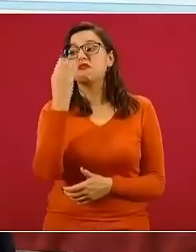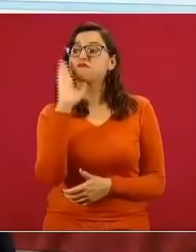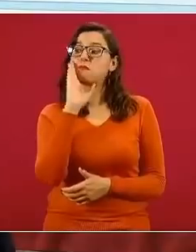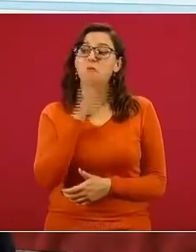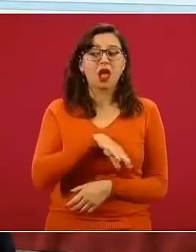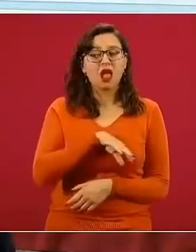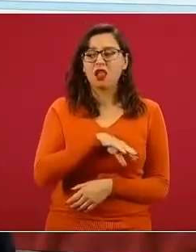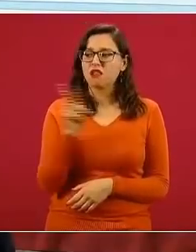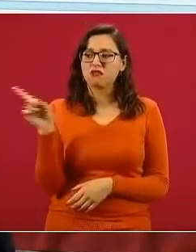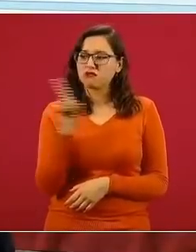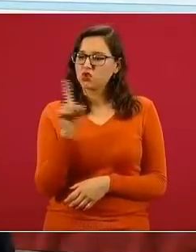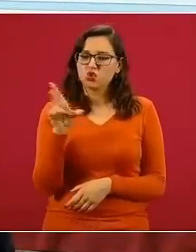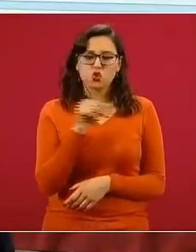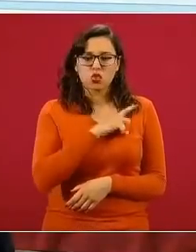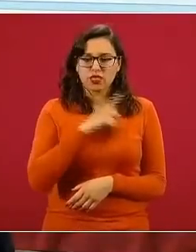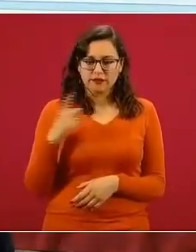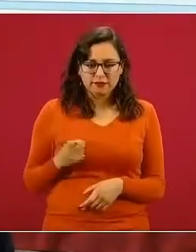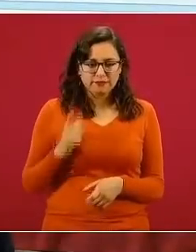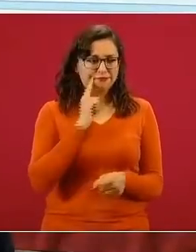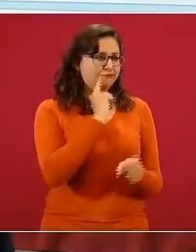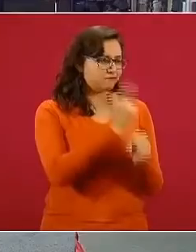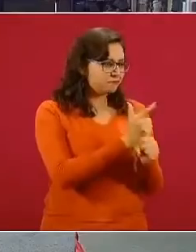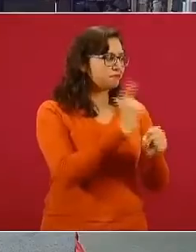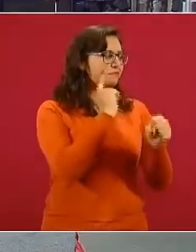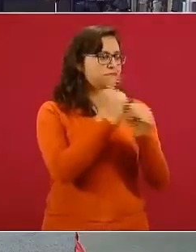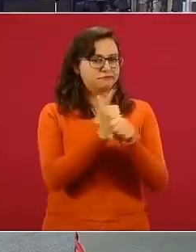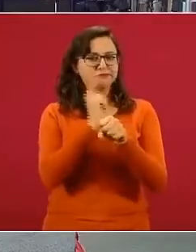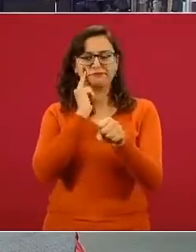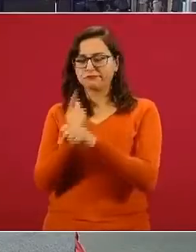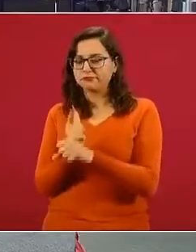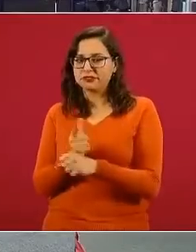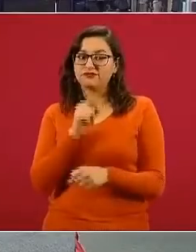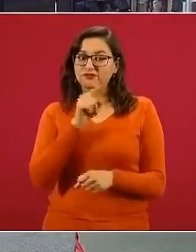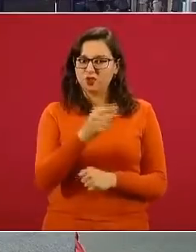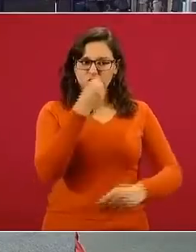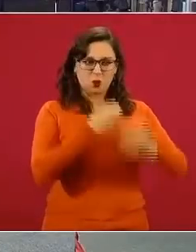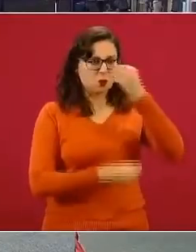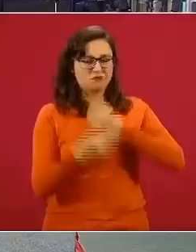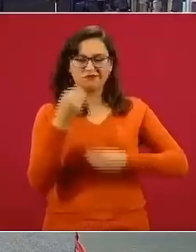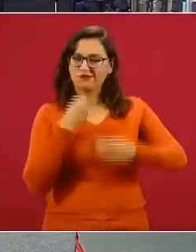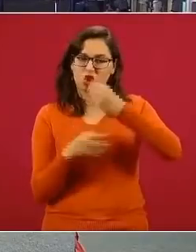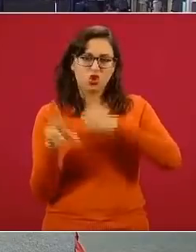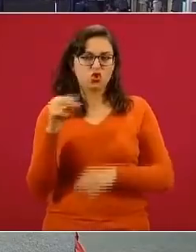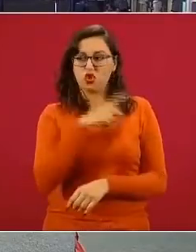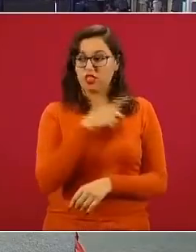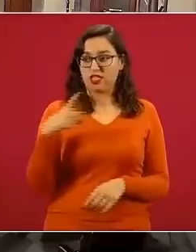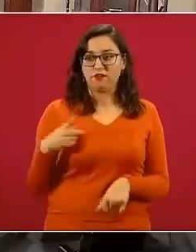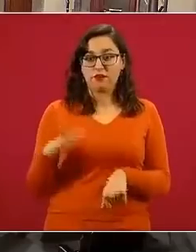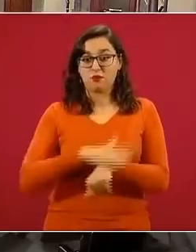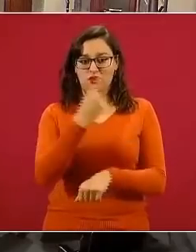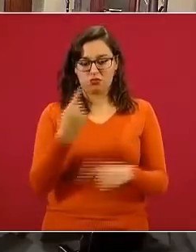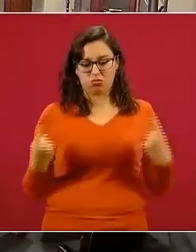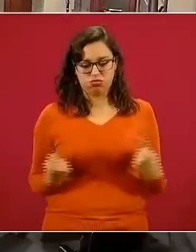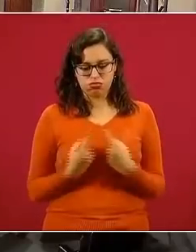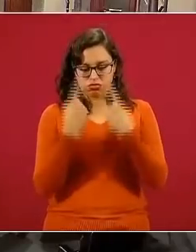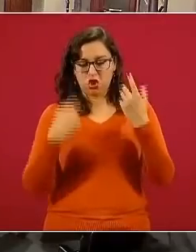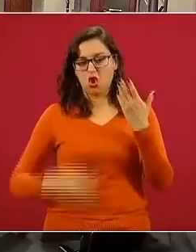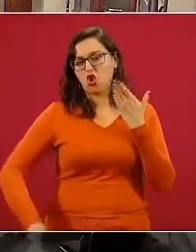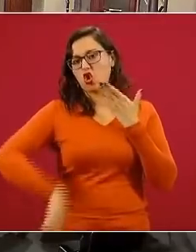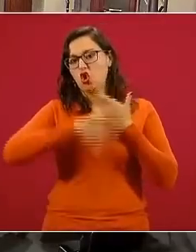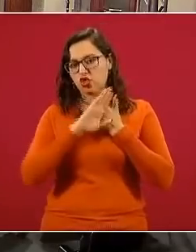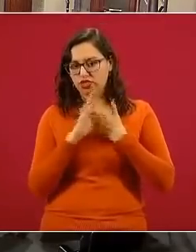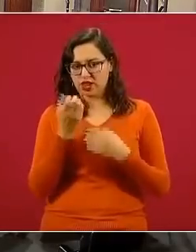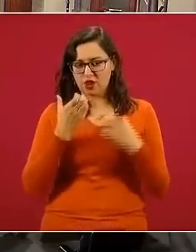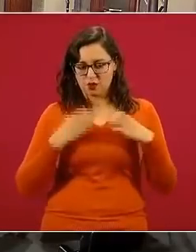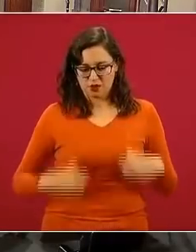e identificar qué alimentos no es deseable que se consuman porque son altos en ingredientes críticos que hacen daño a la salud. La siguiente, por favor.